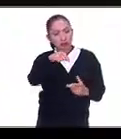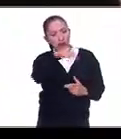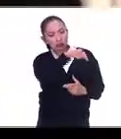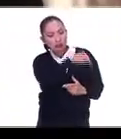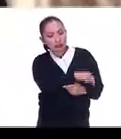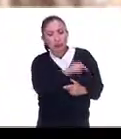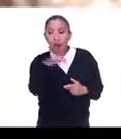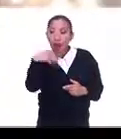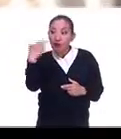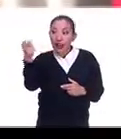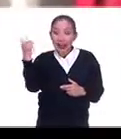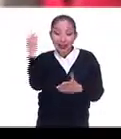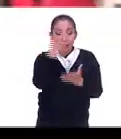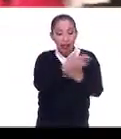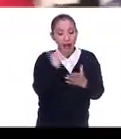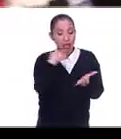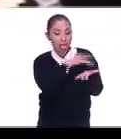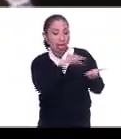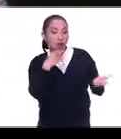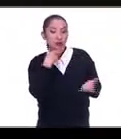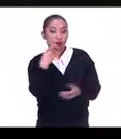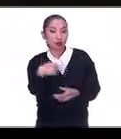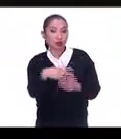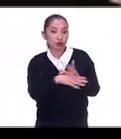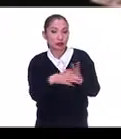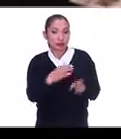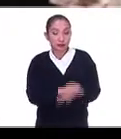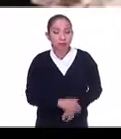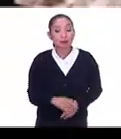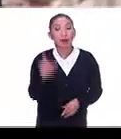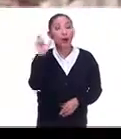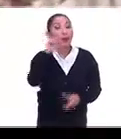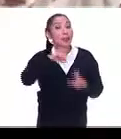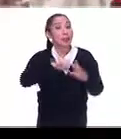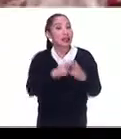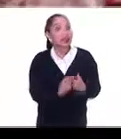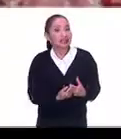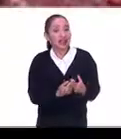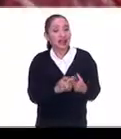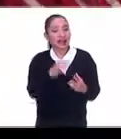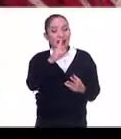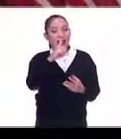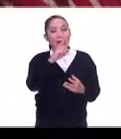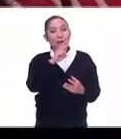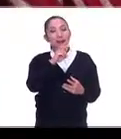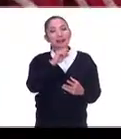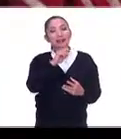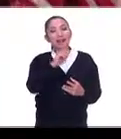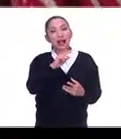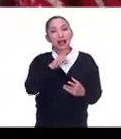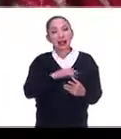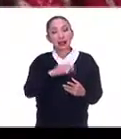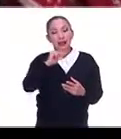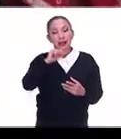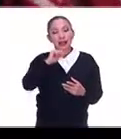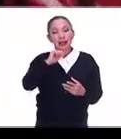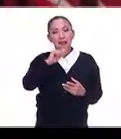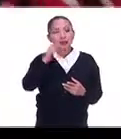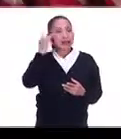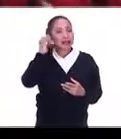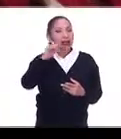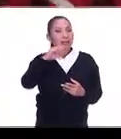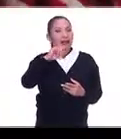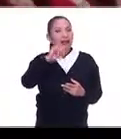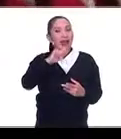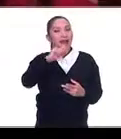externos que quieran hacer un uso. Cuando surgió lo de Isabel Marant con Tlawí Toltepec, con Santa María Tlawí